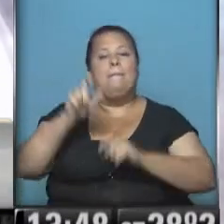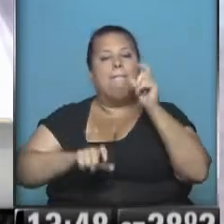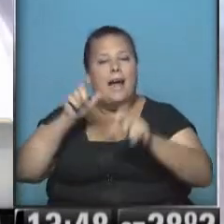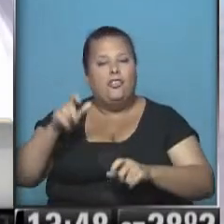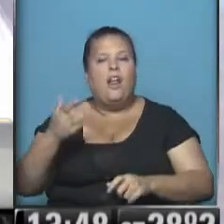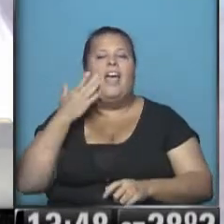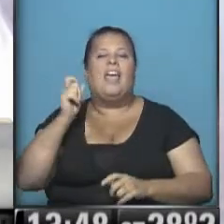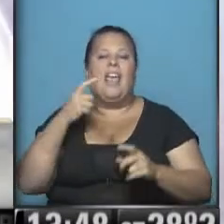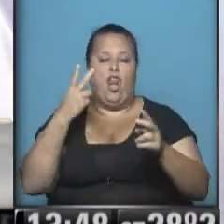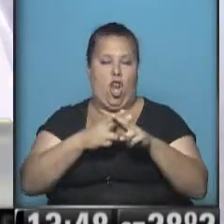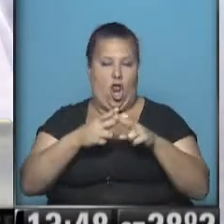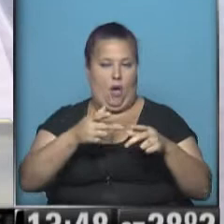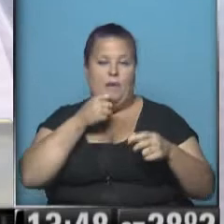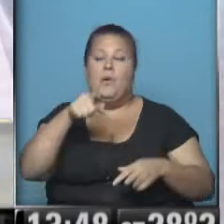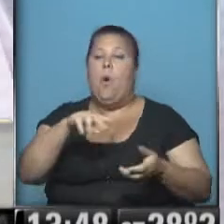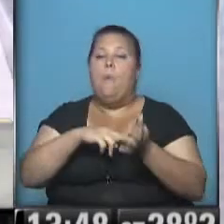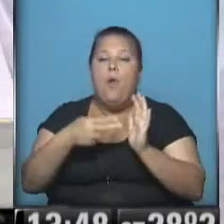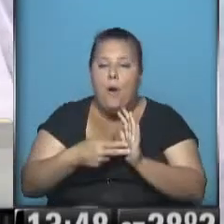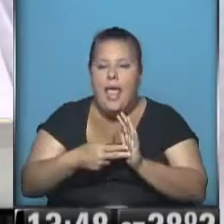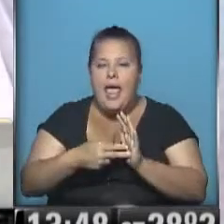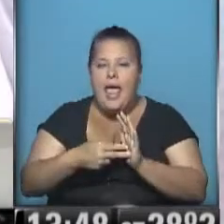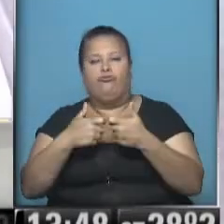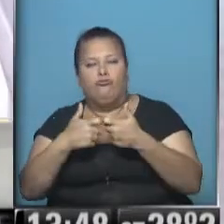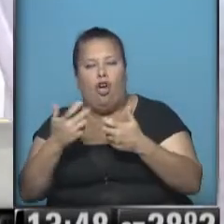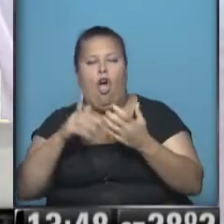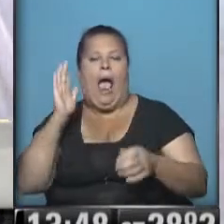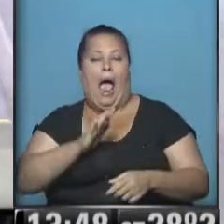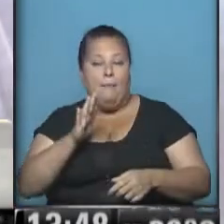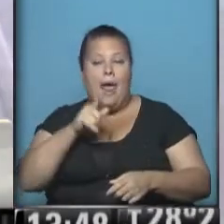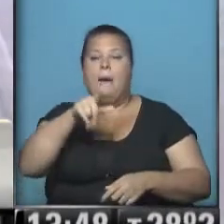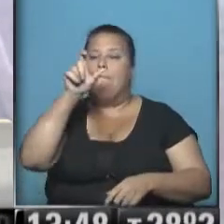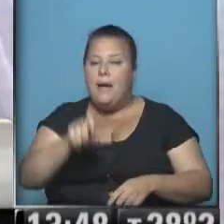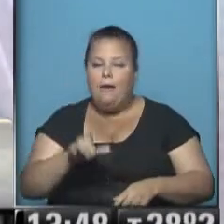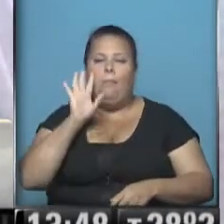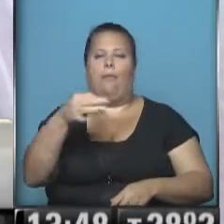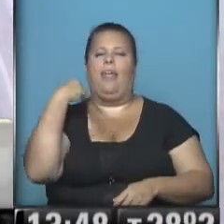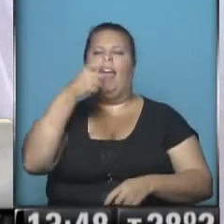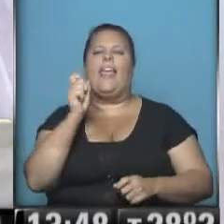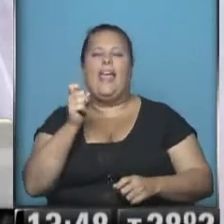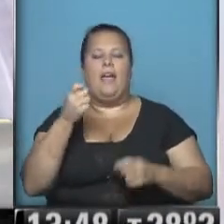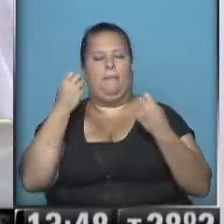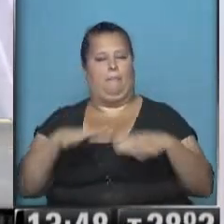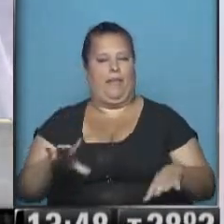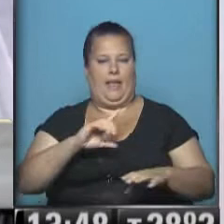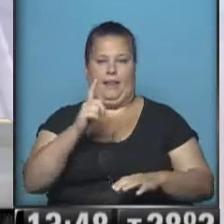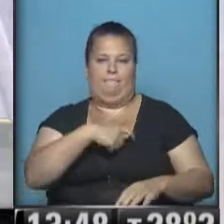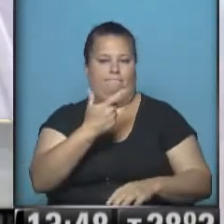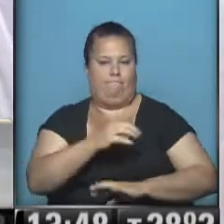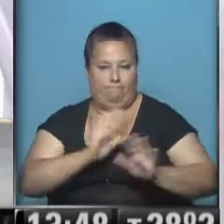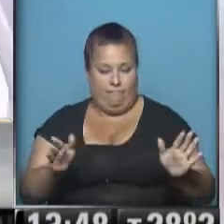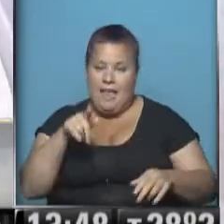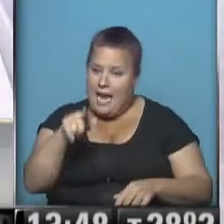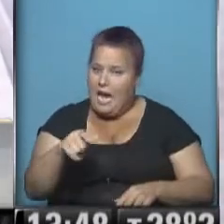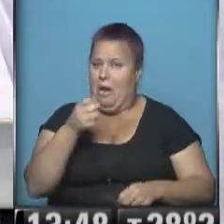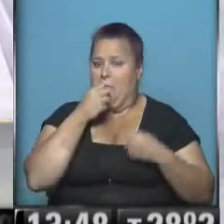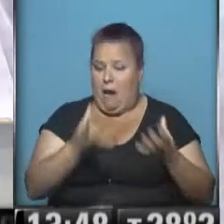identificadas. Entonces, si vos tenés un problema, si hay una coacción, si hay una amenaza, esa persona está identificada y pierde esa identificación. Eso hubiera